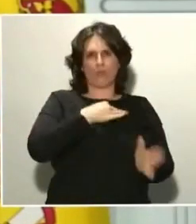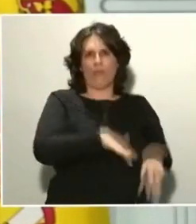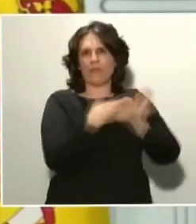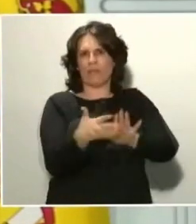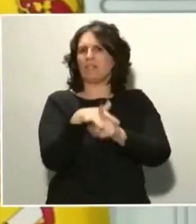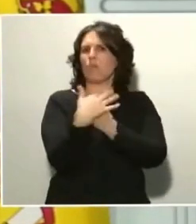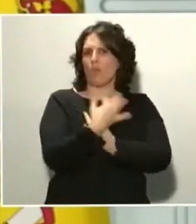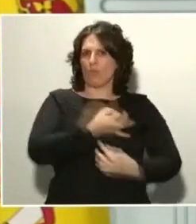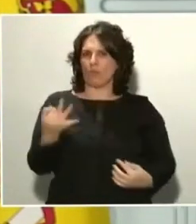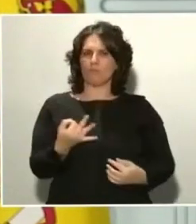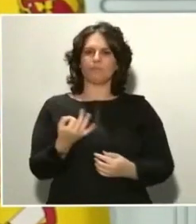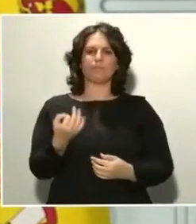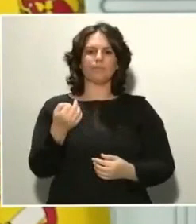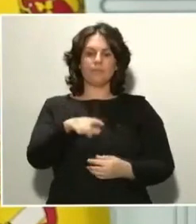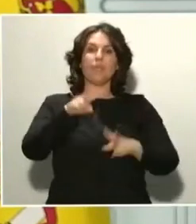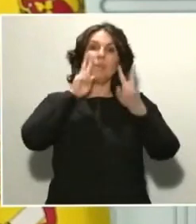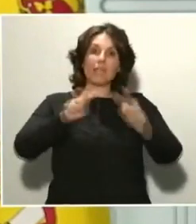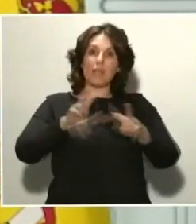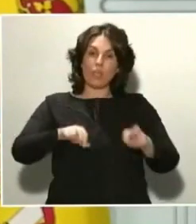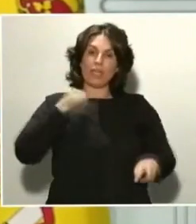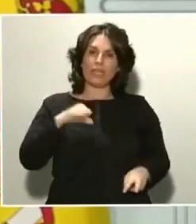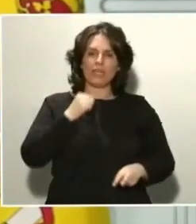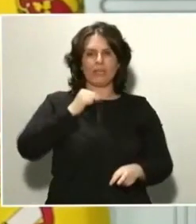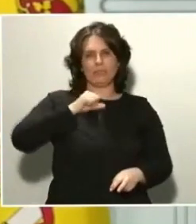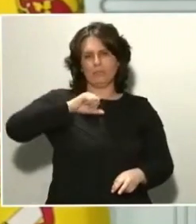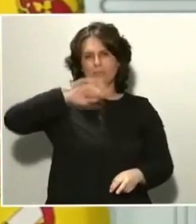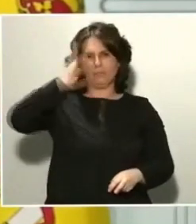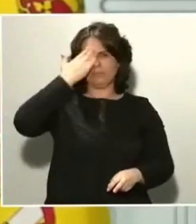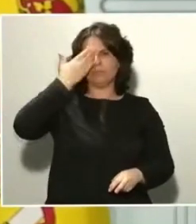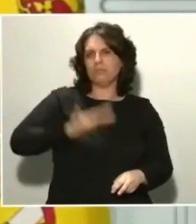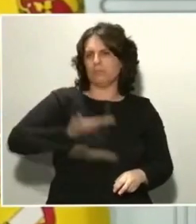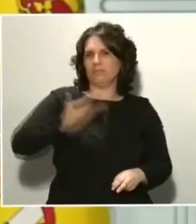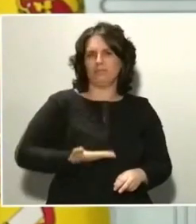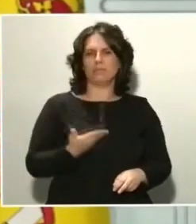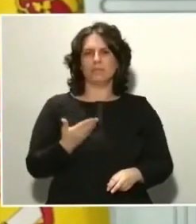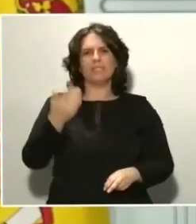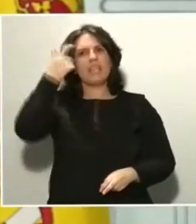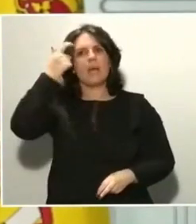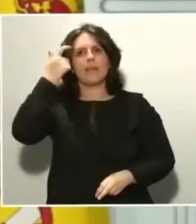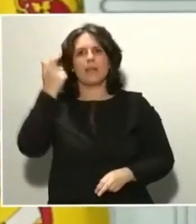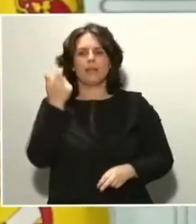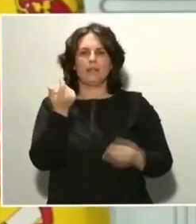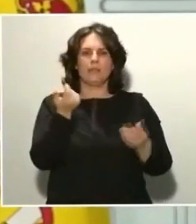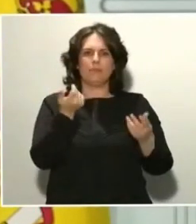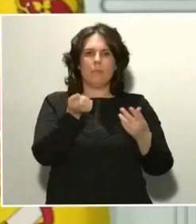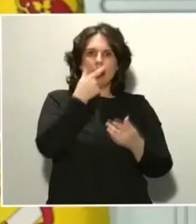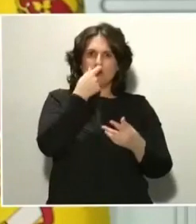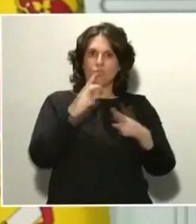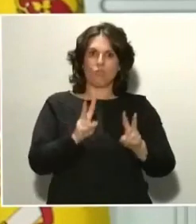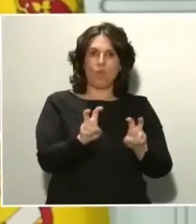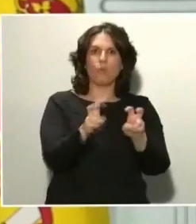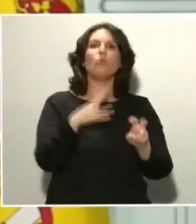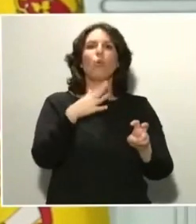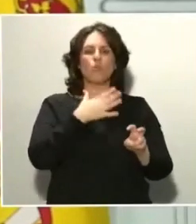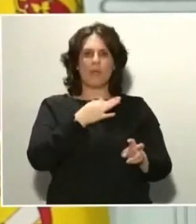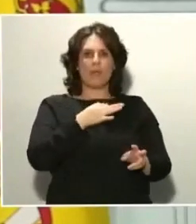investigación clínica juega un papel esencial a la hora de definir qué medicamentos nuevos tendrán aplicación en la lucha contra el virus e